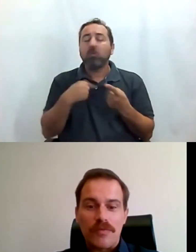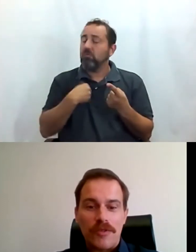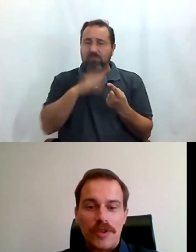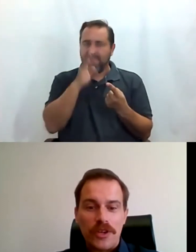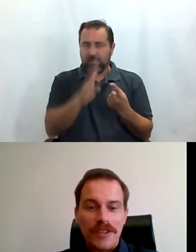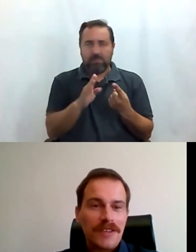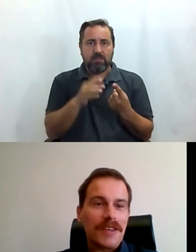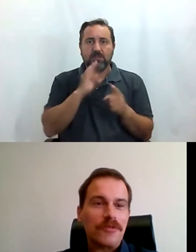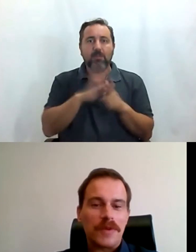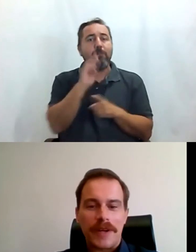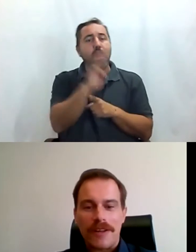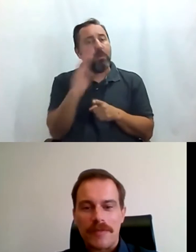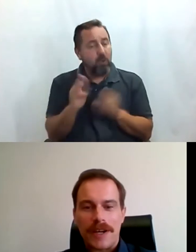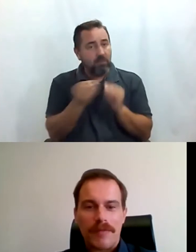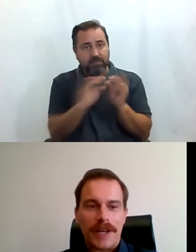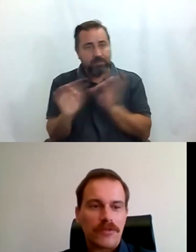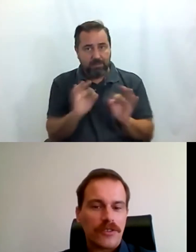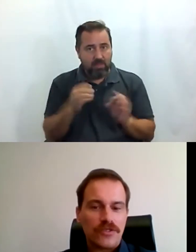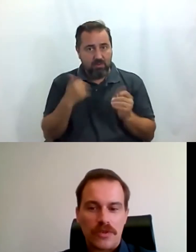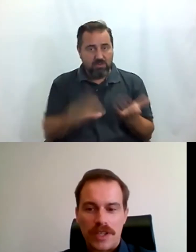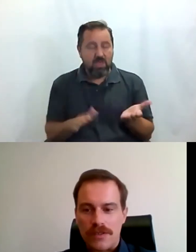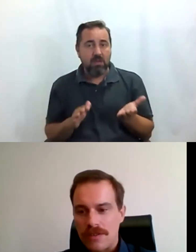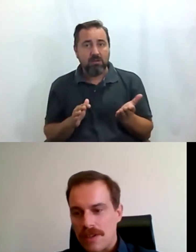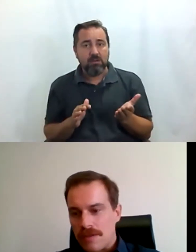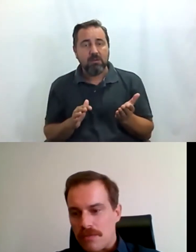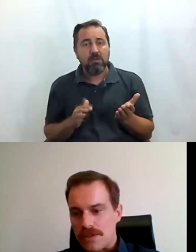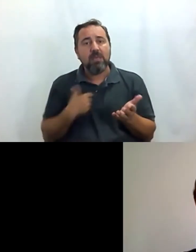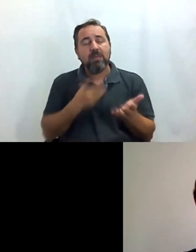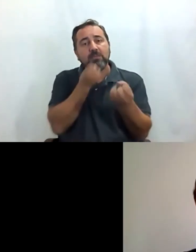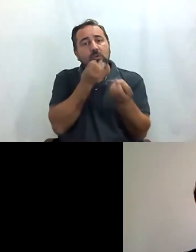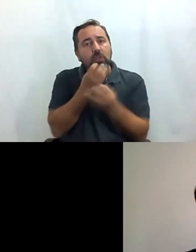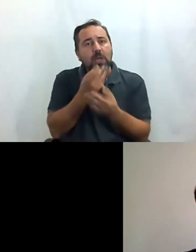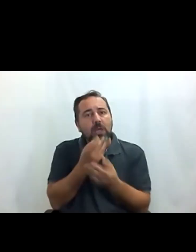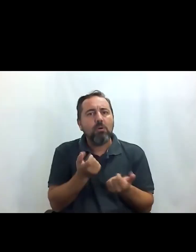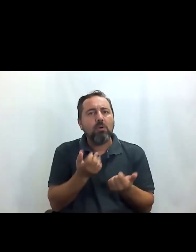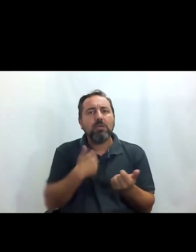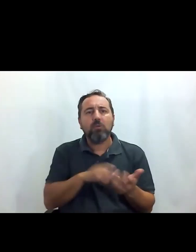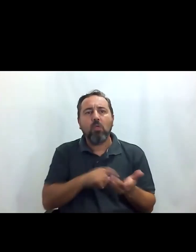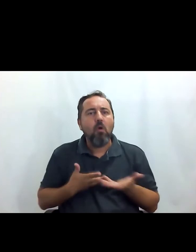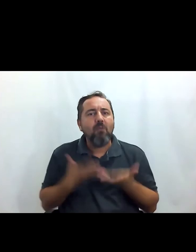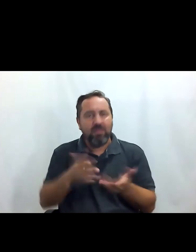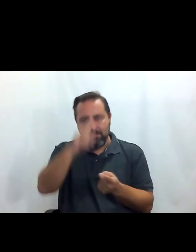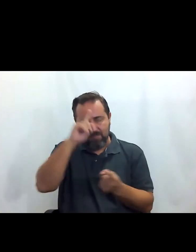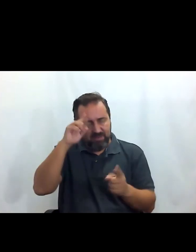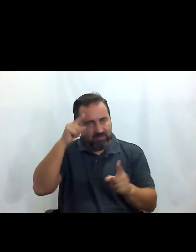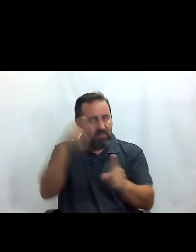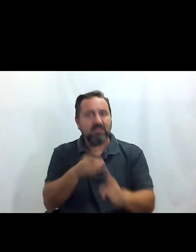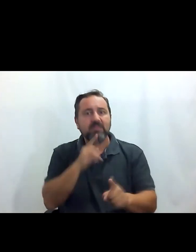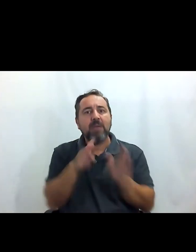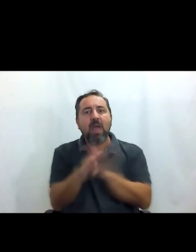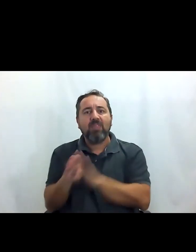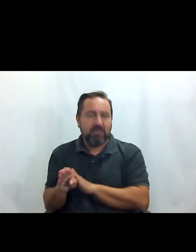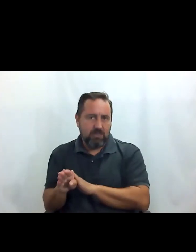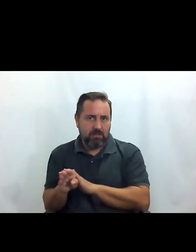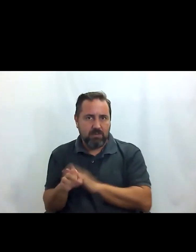voy a valer de un PowerPoint que hemos preparado para contaros un poquito pues todo lo que os puede ofrecer Madrid como destino accesible que se